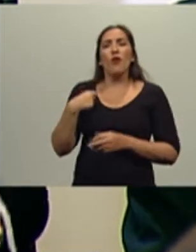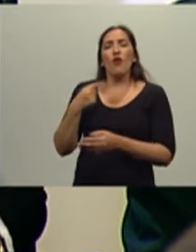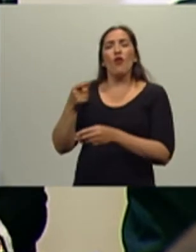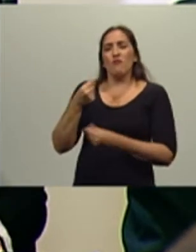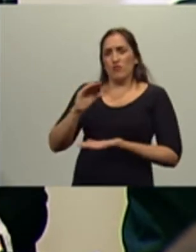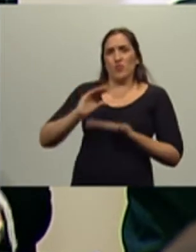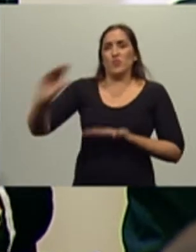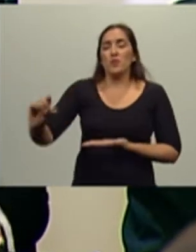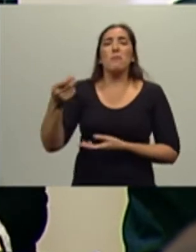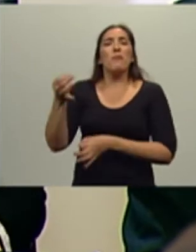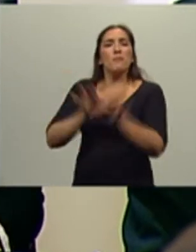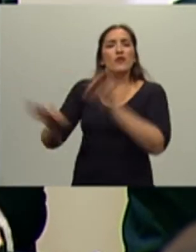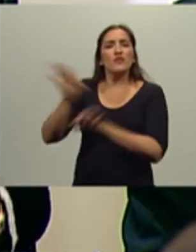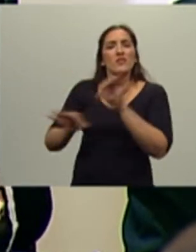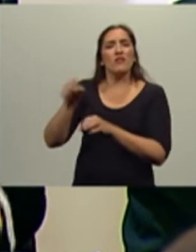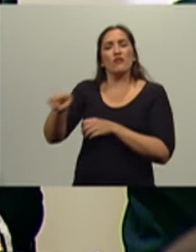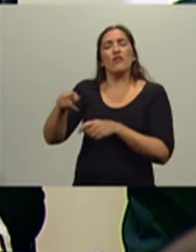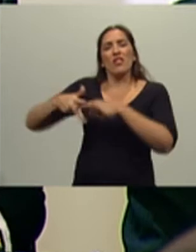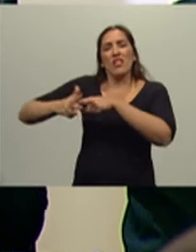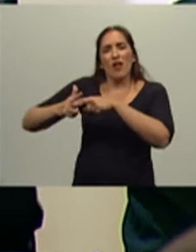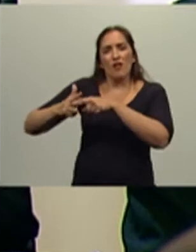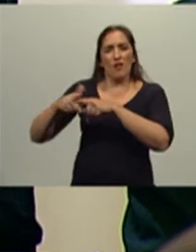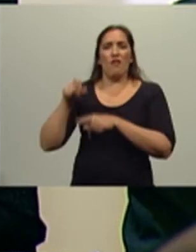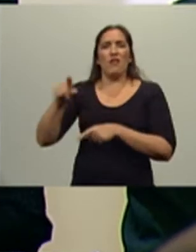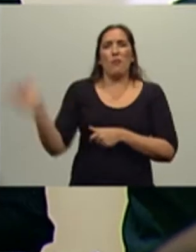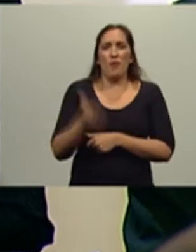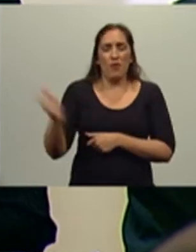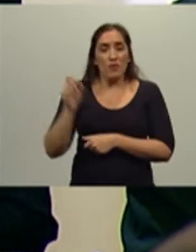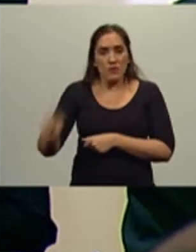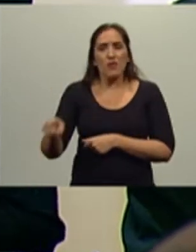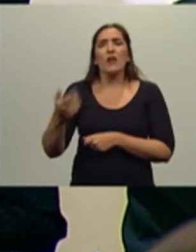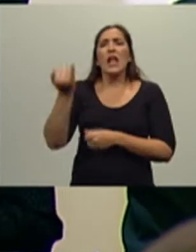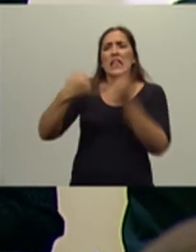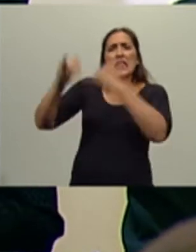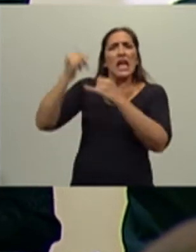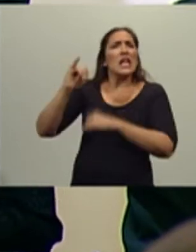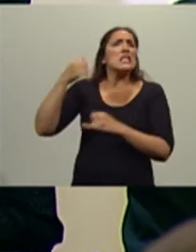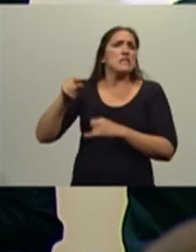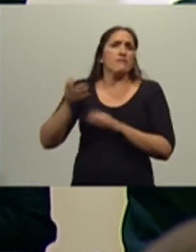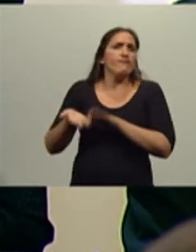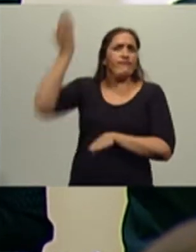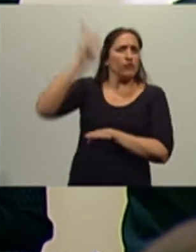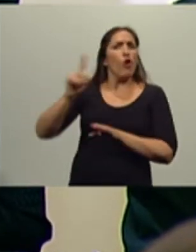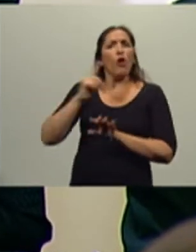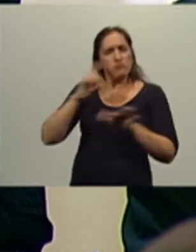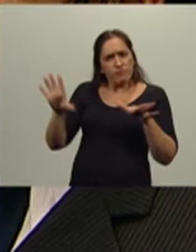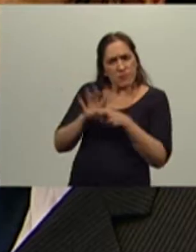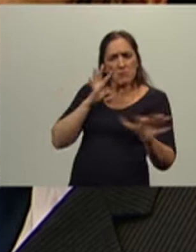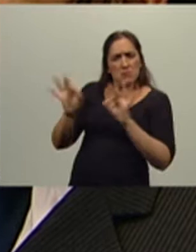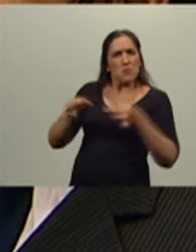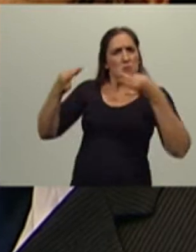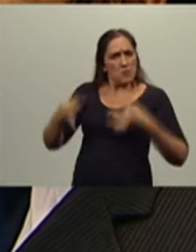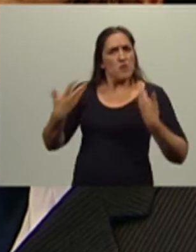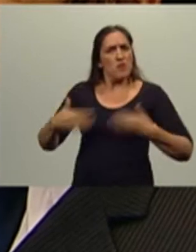tecnológica con tasas acorde para que puedan acceder no solamente las pequeñas y medianas empresas